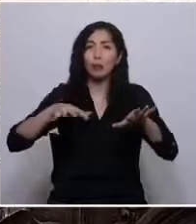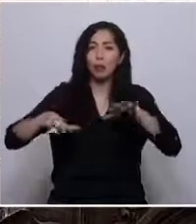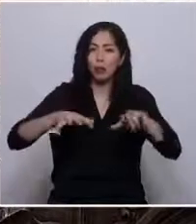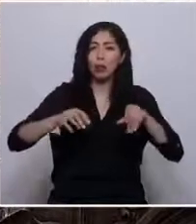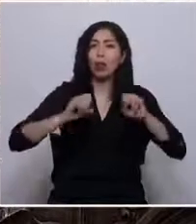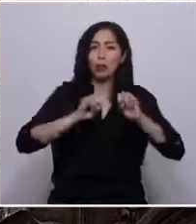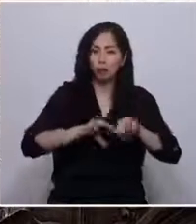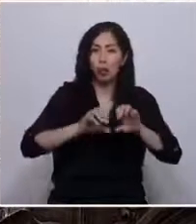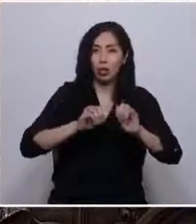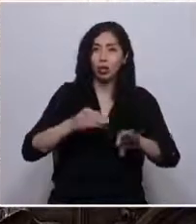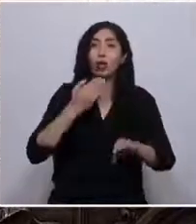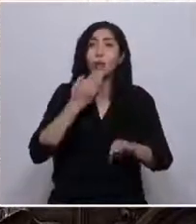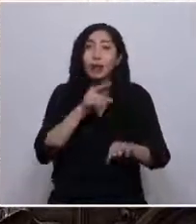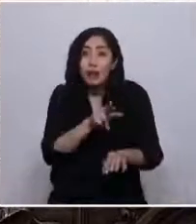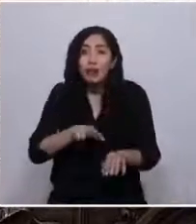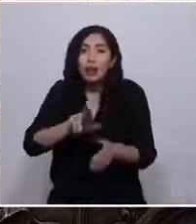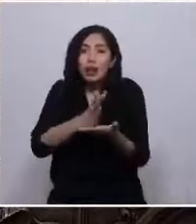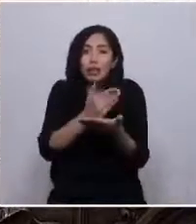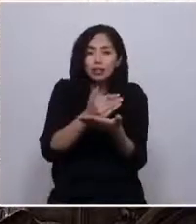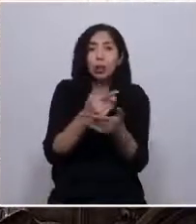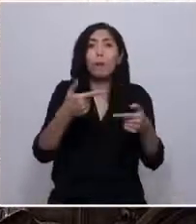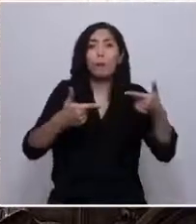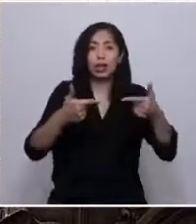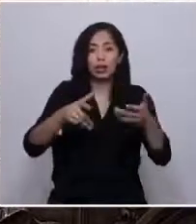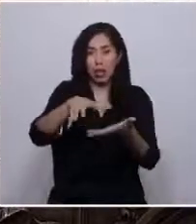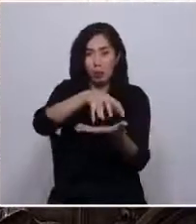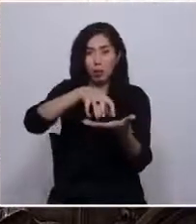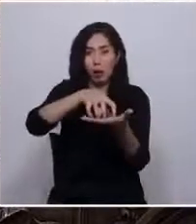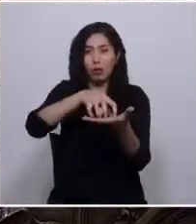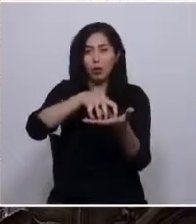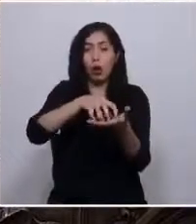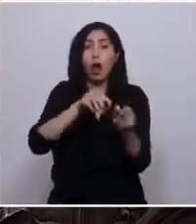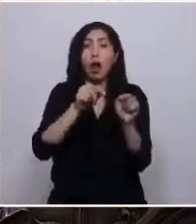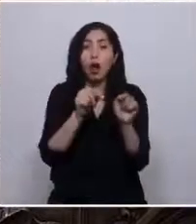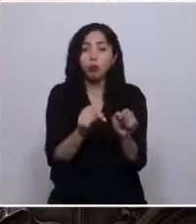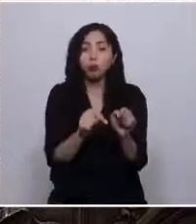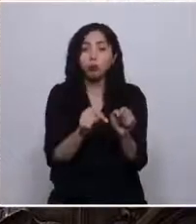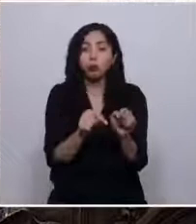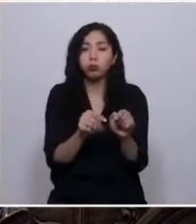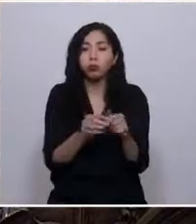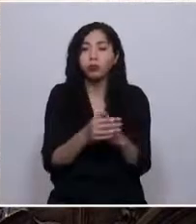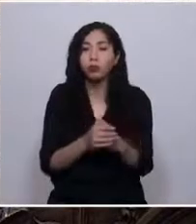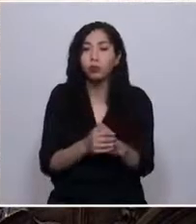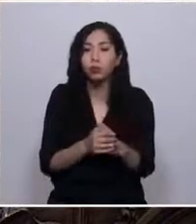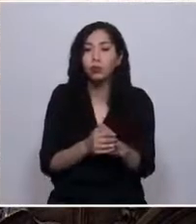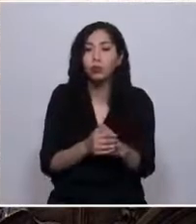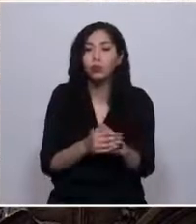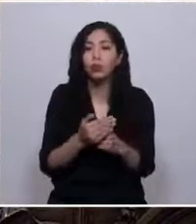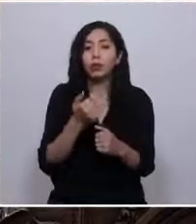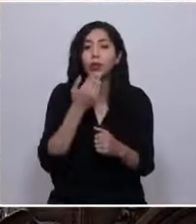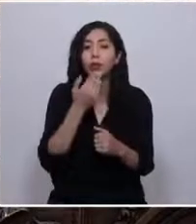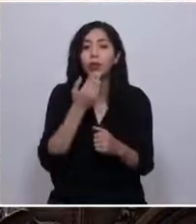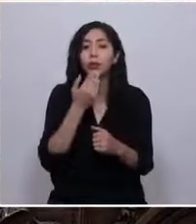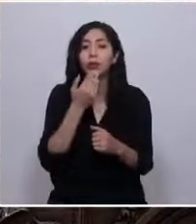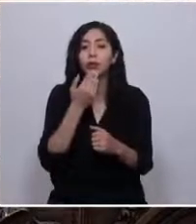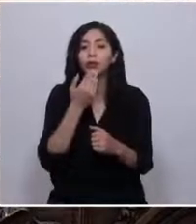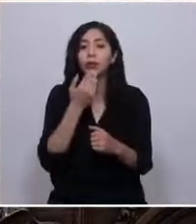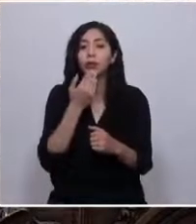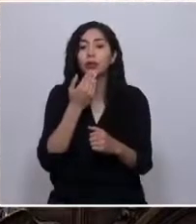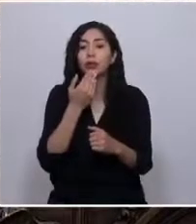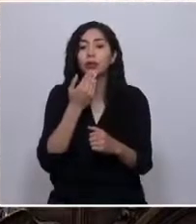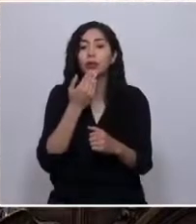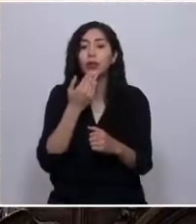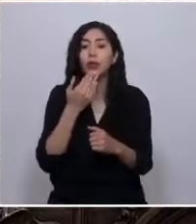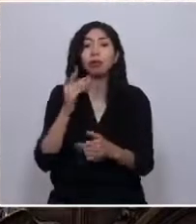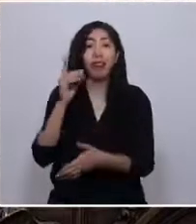política de los pueblos. Oculto, tras el eslogan de la medida de lo posible y el mito de la virtud negociadora de la concertación y